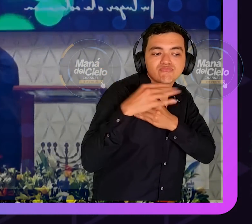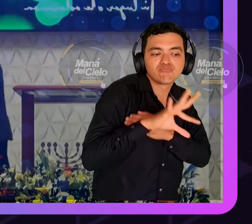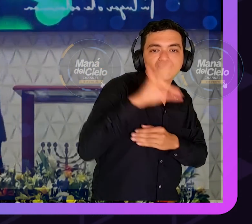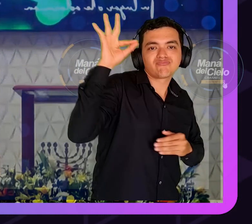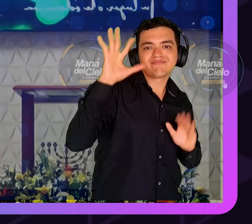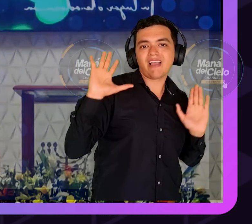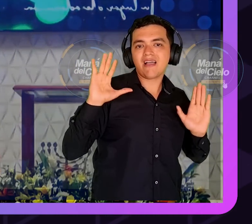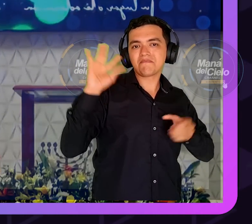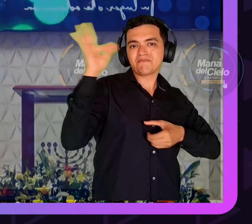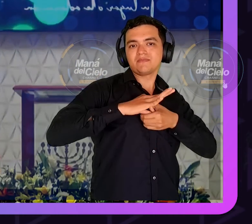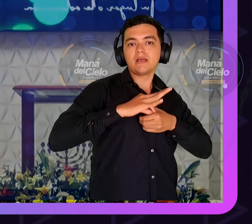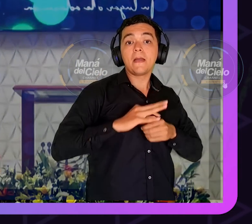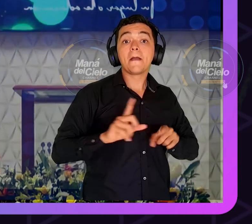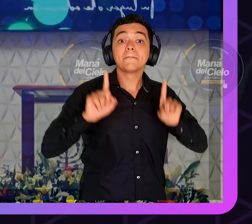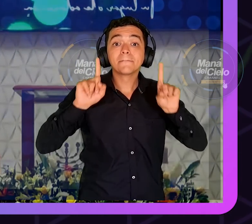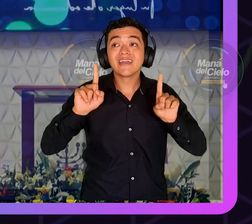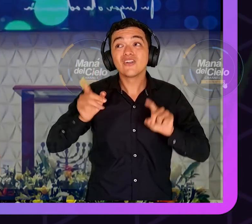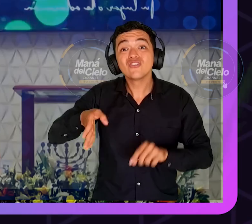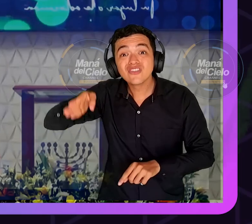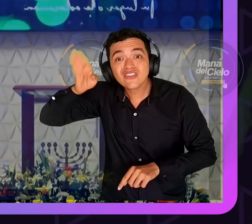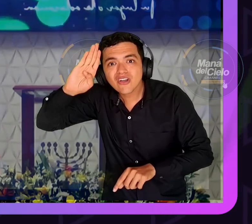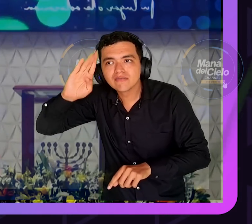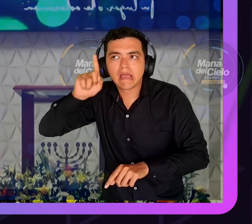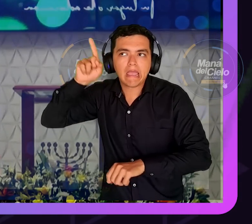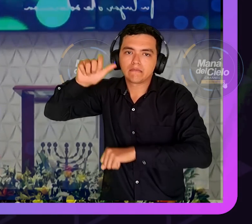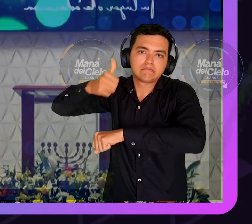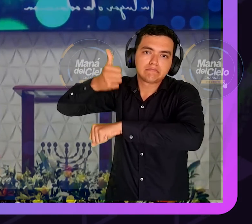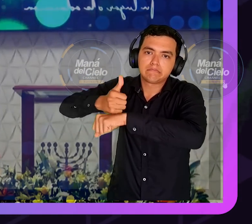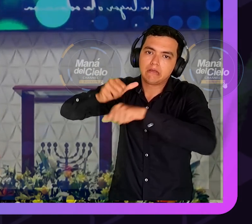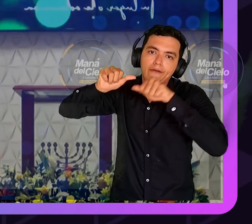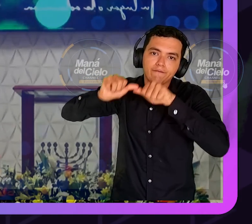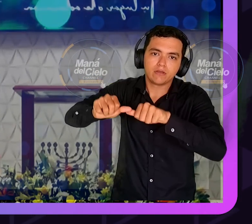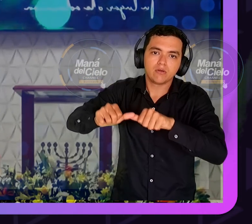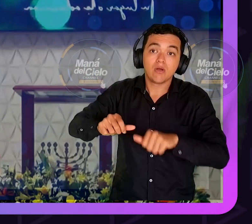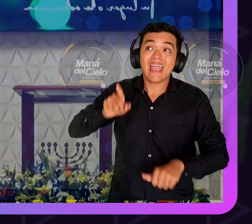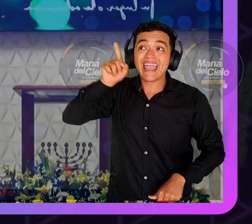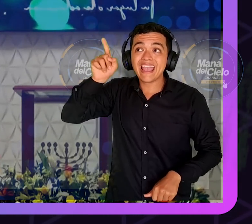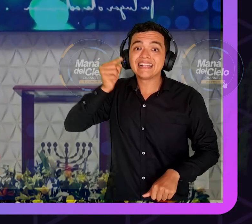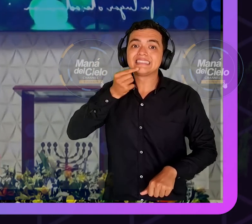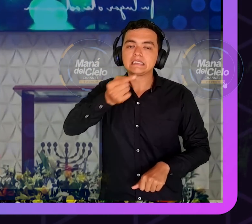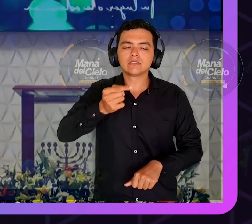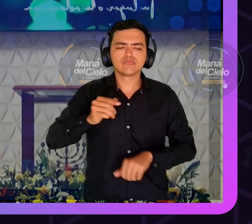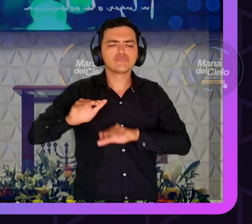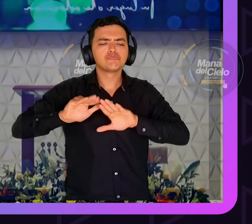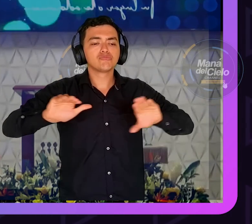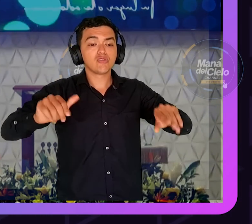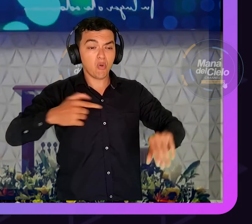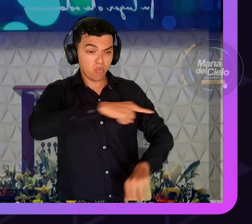necesitamos ese compromiso nada más yo me voy y me muero y que un muerto más